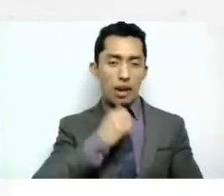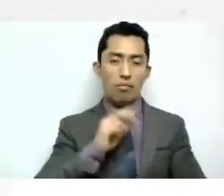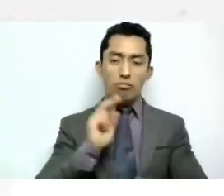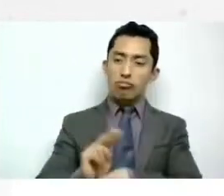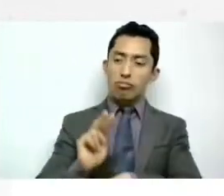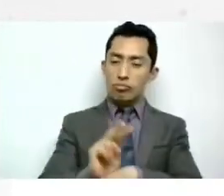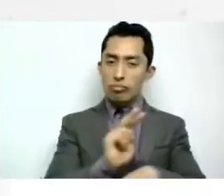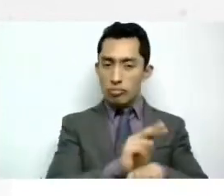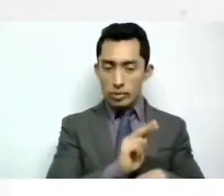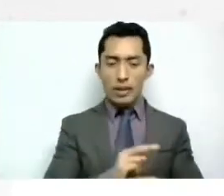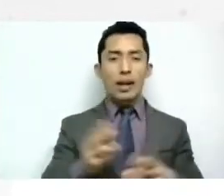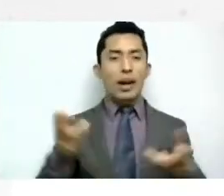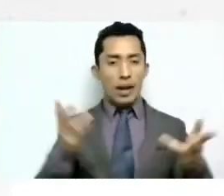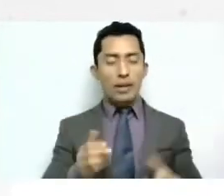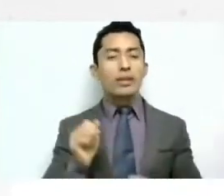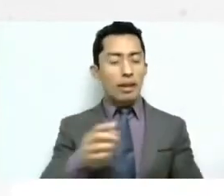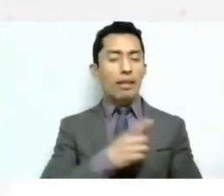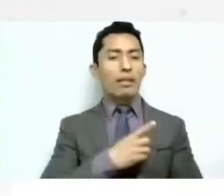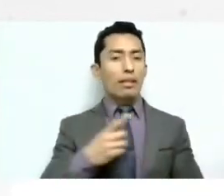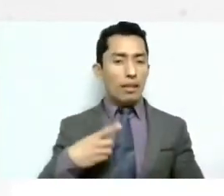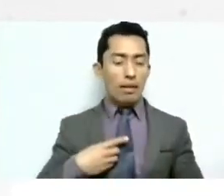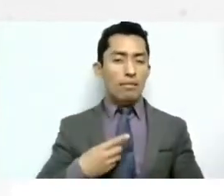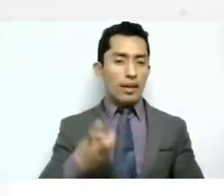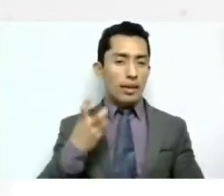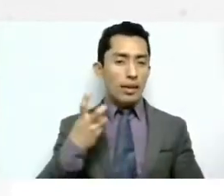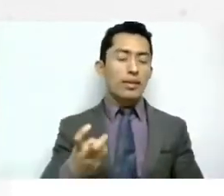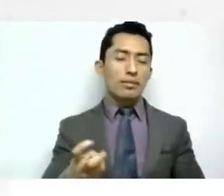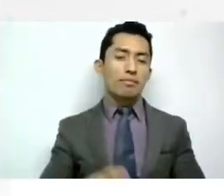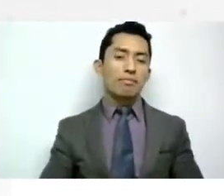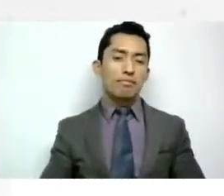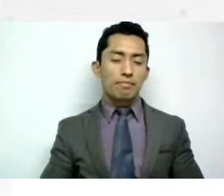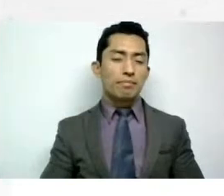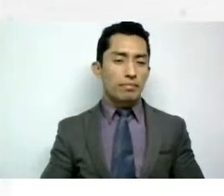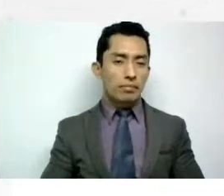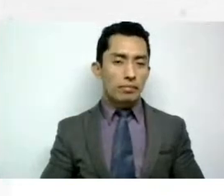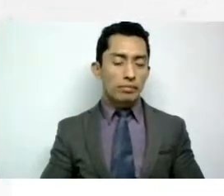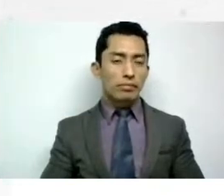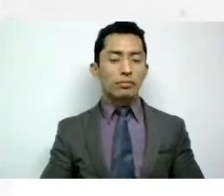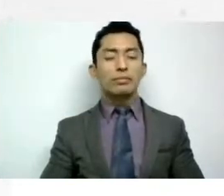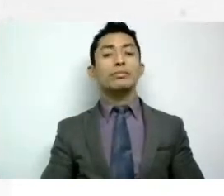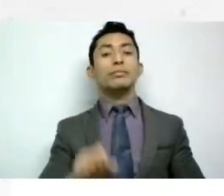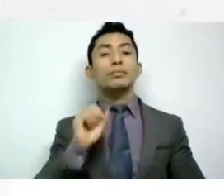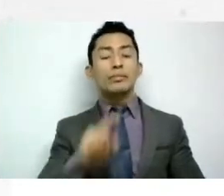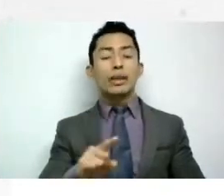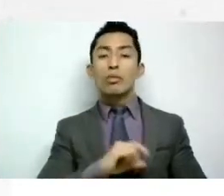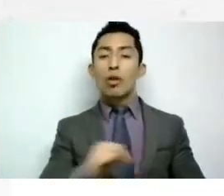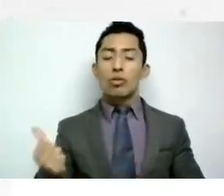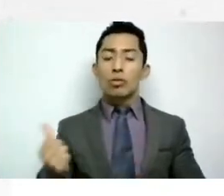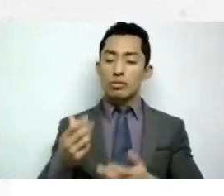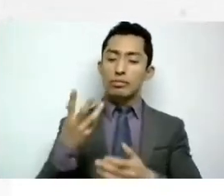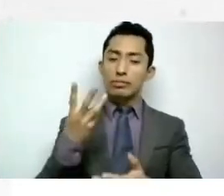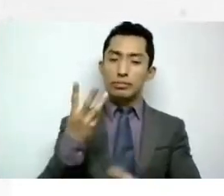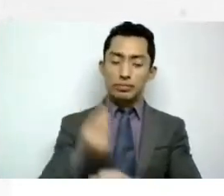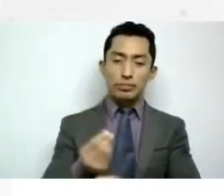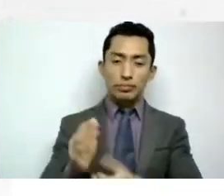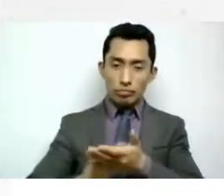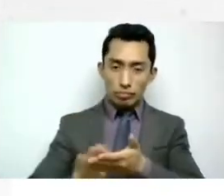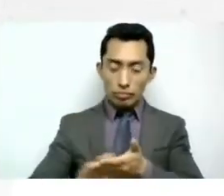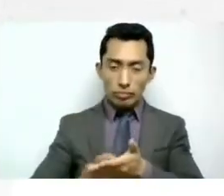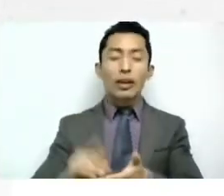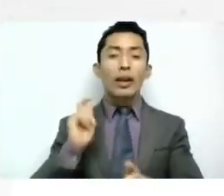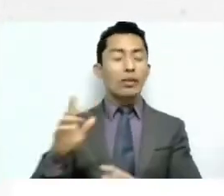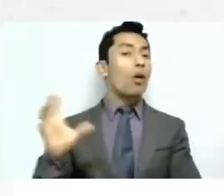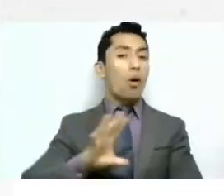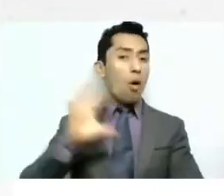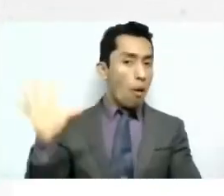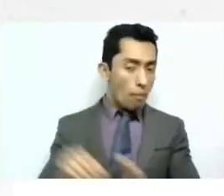realizar y que en la reparación del daño tiene que ser de forma integral porque el daño